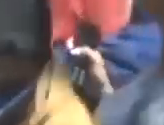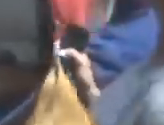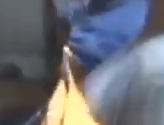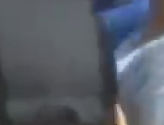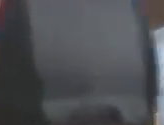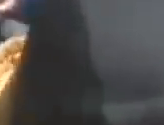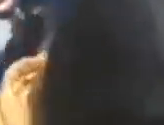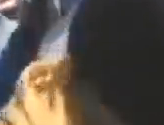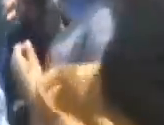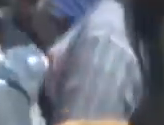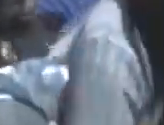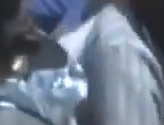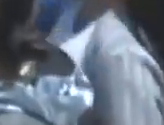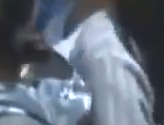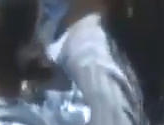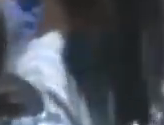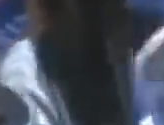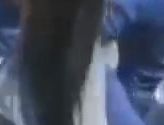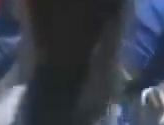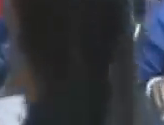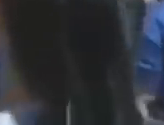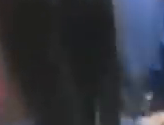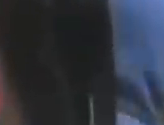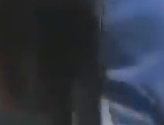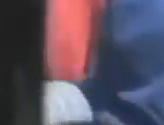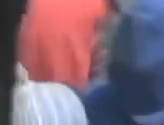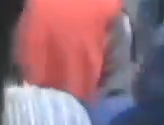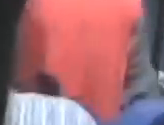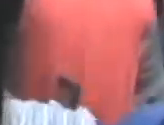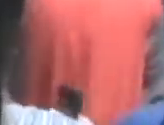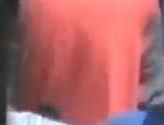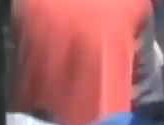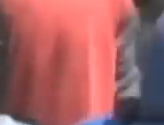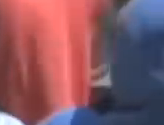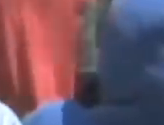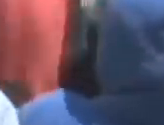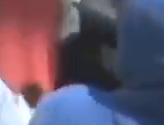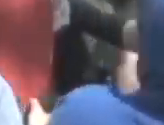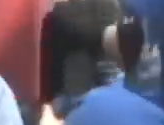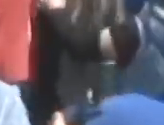supera hasta ahora los 500 es decir 50 veces más que en Venezuela